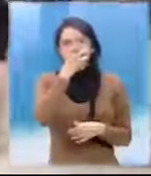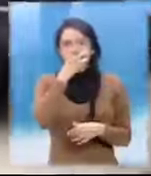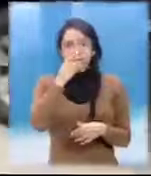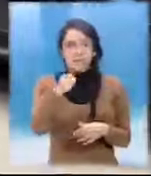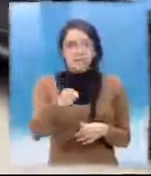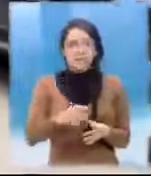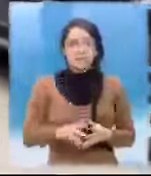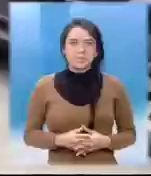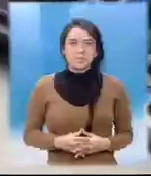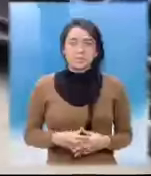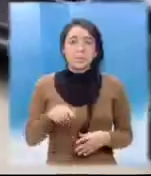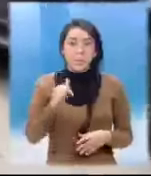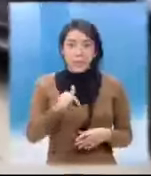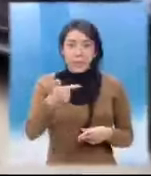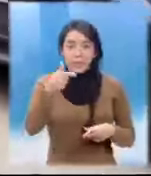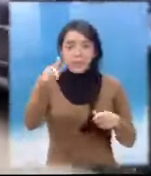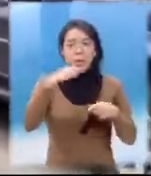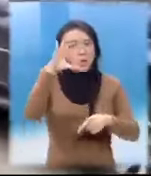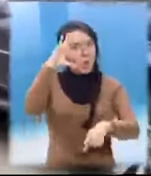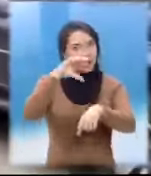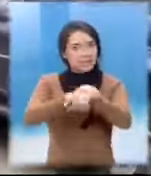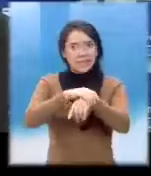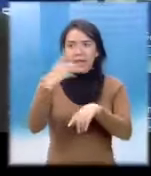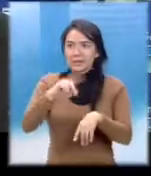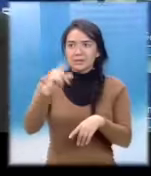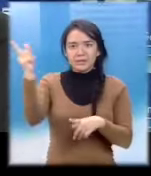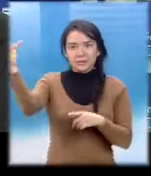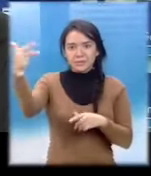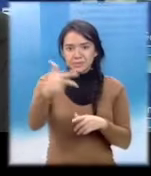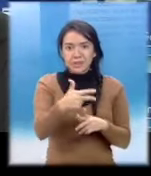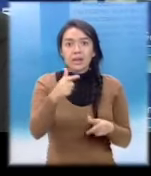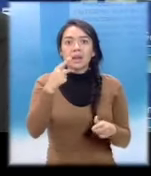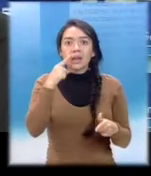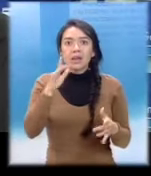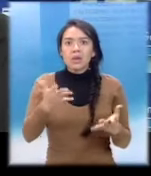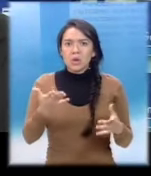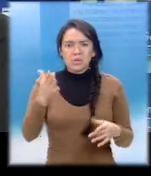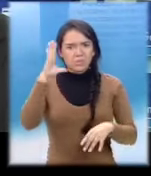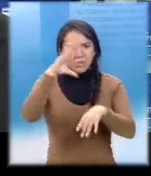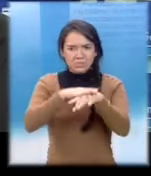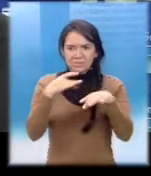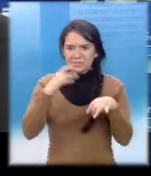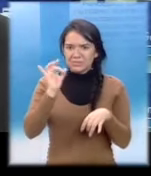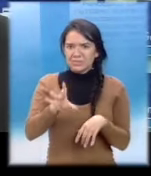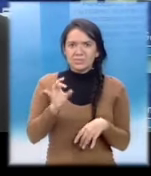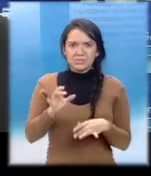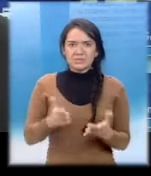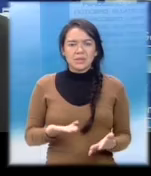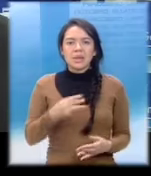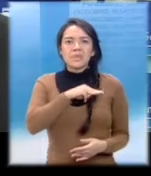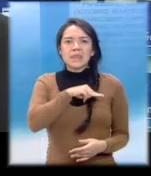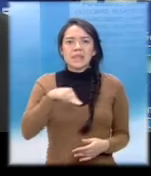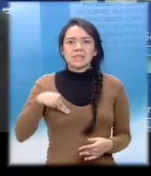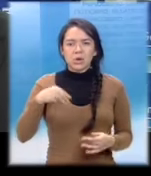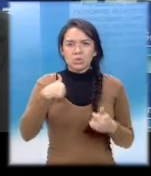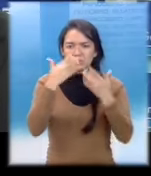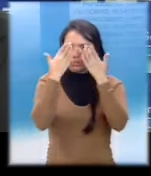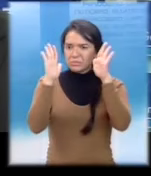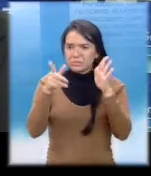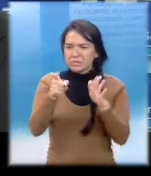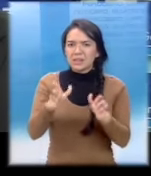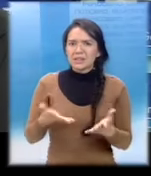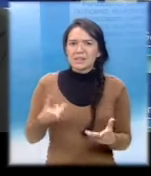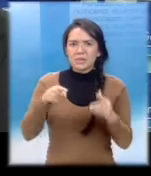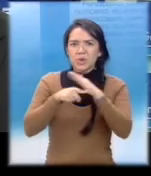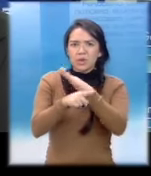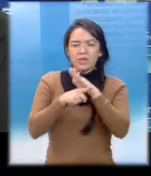La trifulca fue tal que llamaron a la policía El ministro no sabía que pasaba Desconozco las razones por las cuales en días